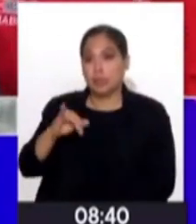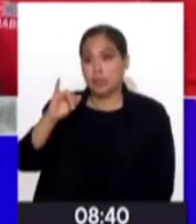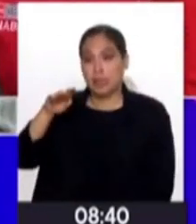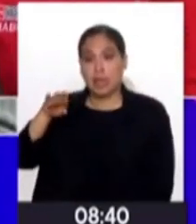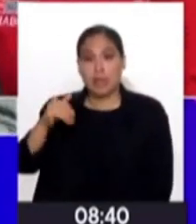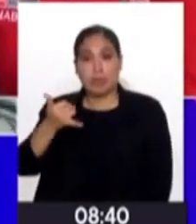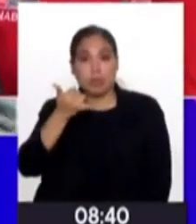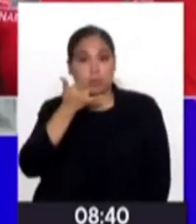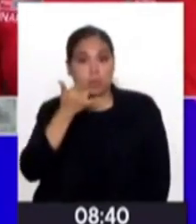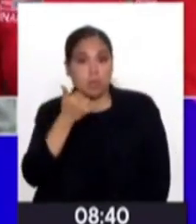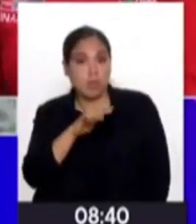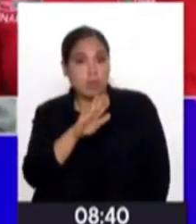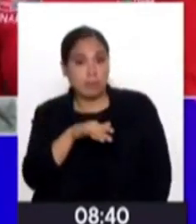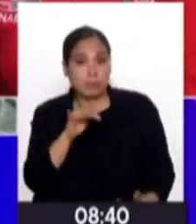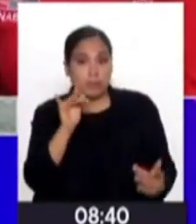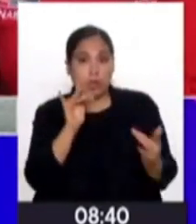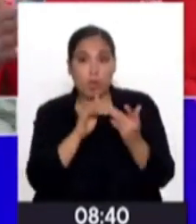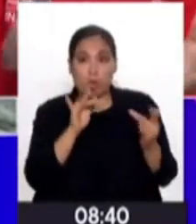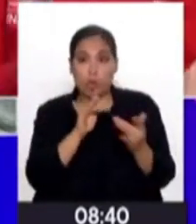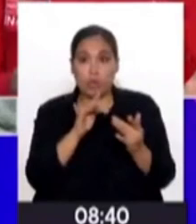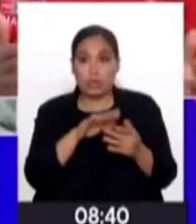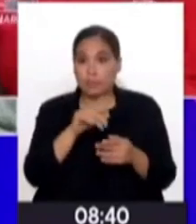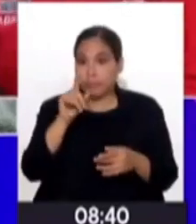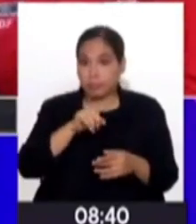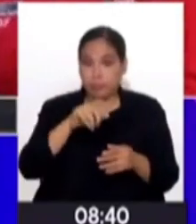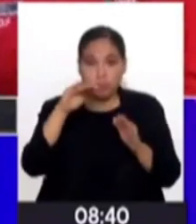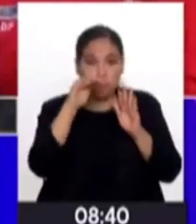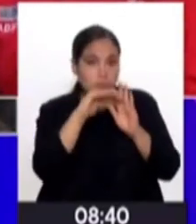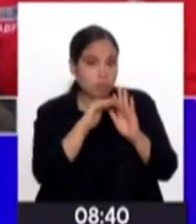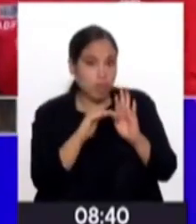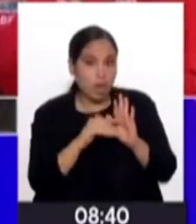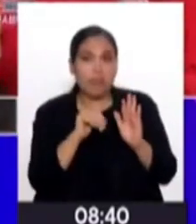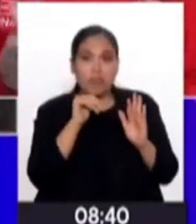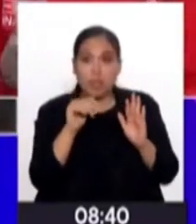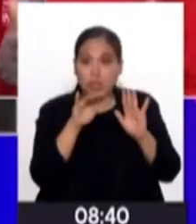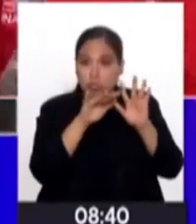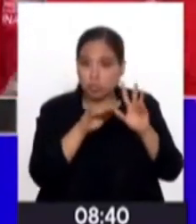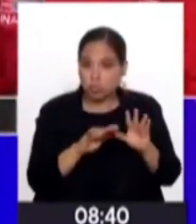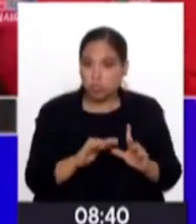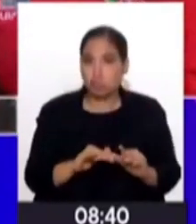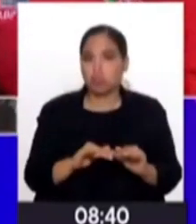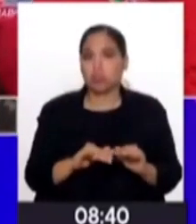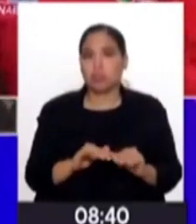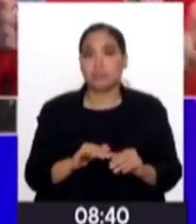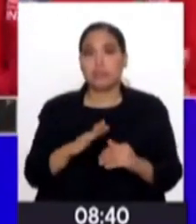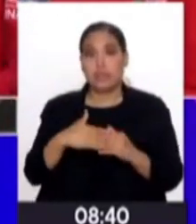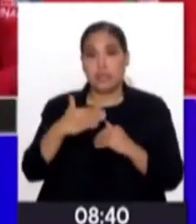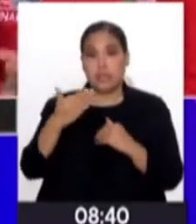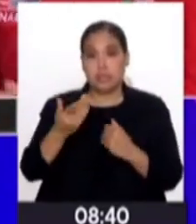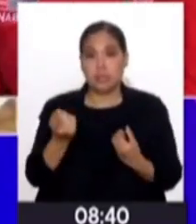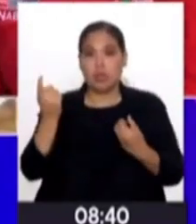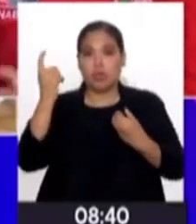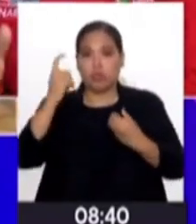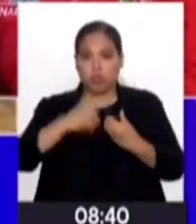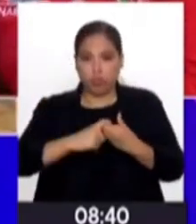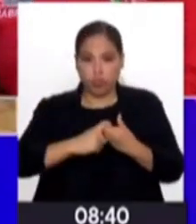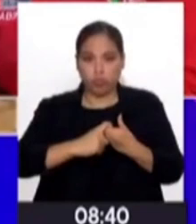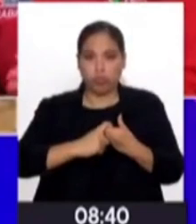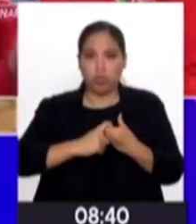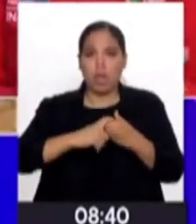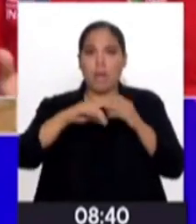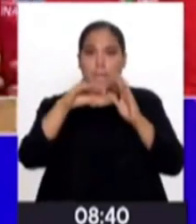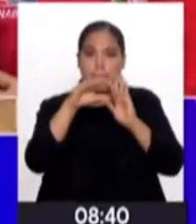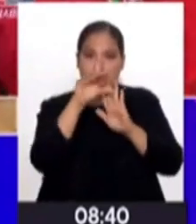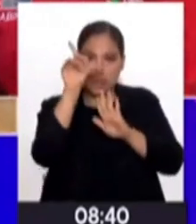directamente con las personas. Si le falta algún requisito, ve el caso de cada uno en particular. Y se le incluye en el padrón de